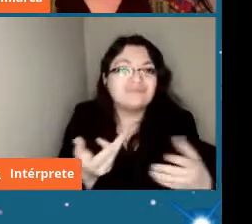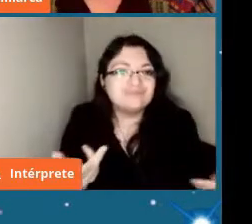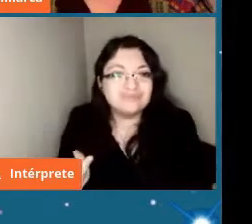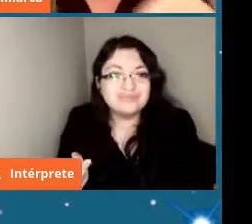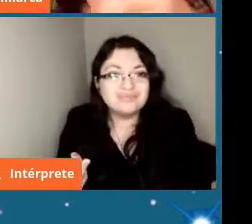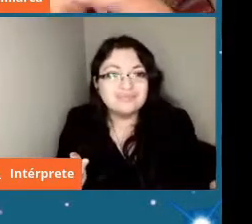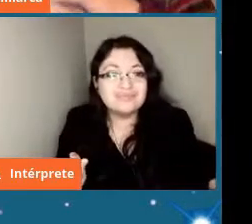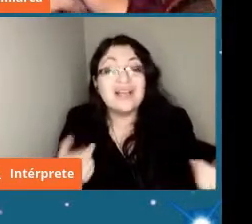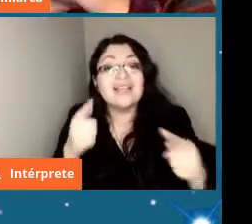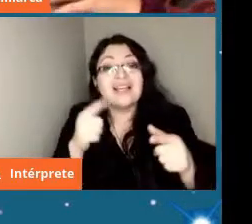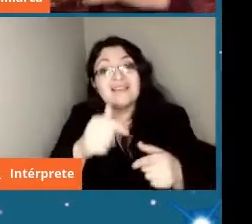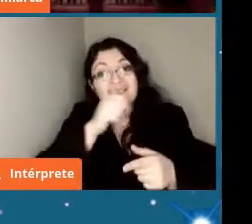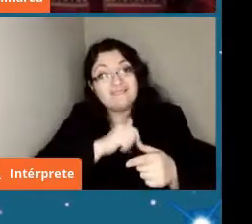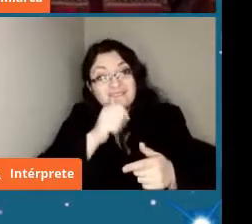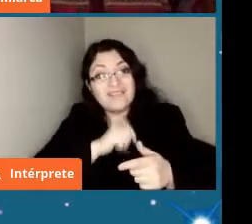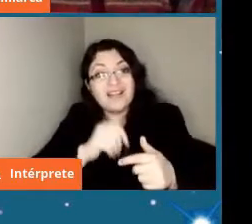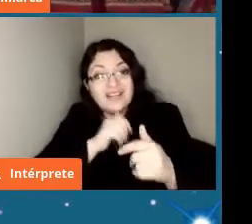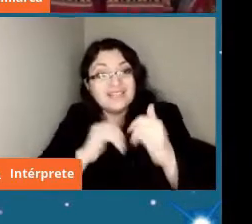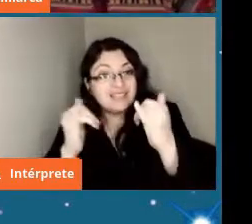información